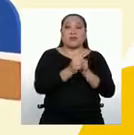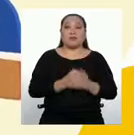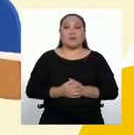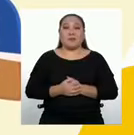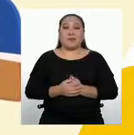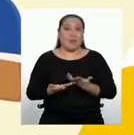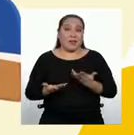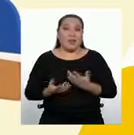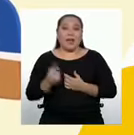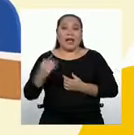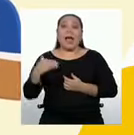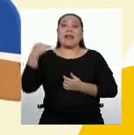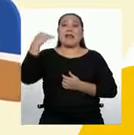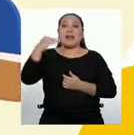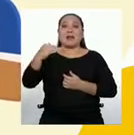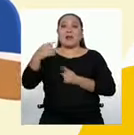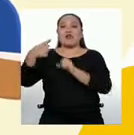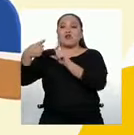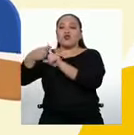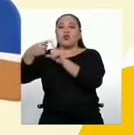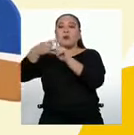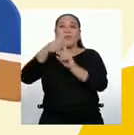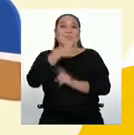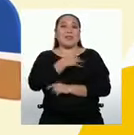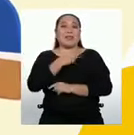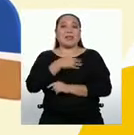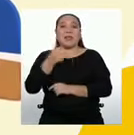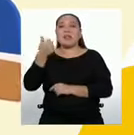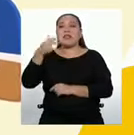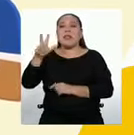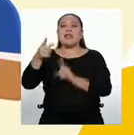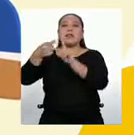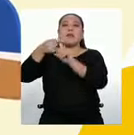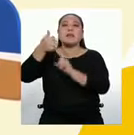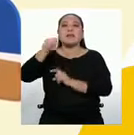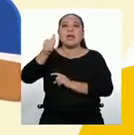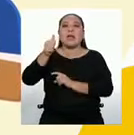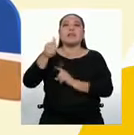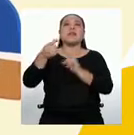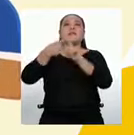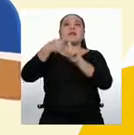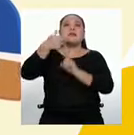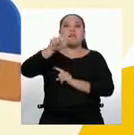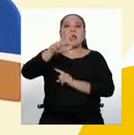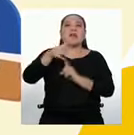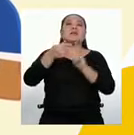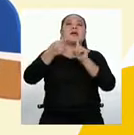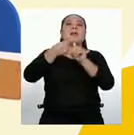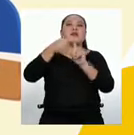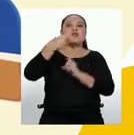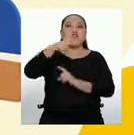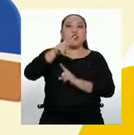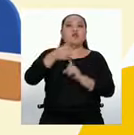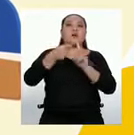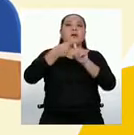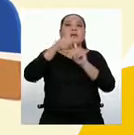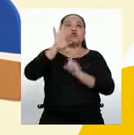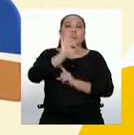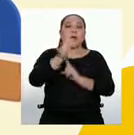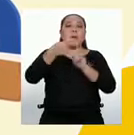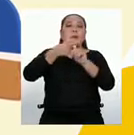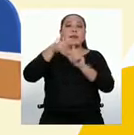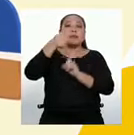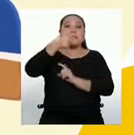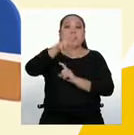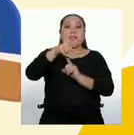la parte superior sumamos todas las edades. 13, 10, 13, 12, 9, 13 y